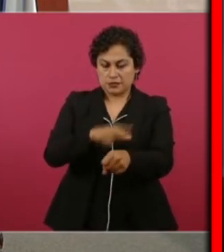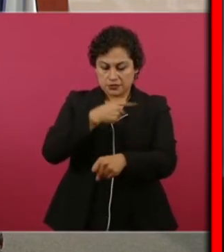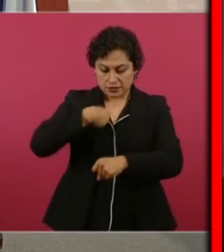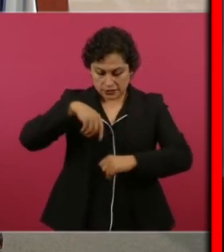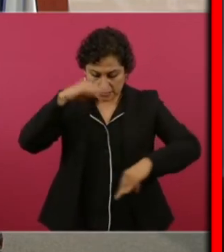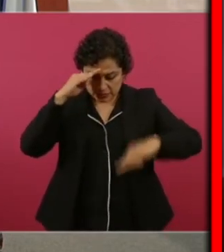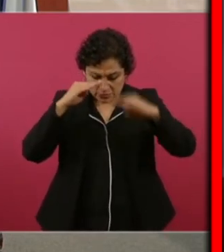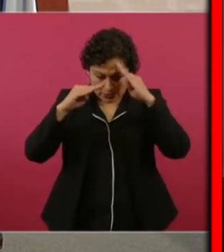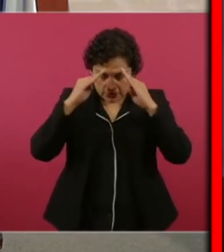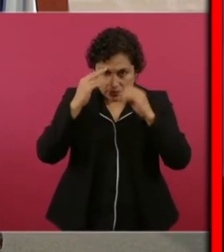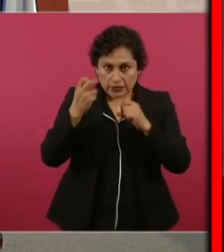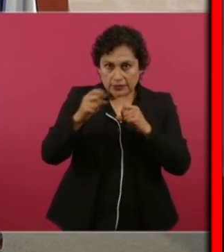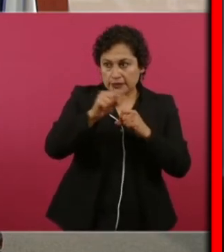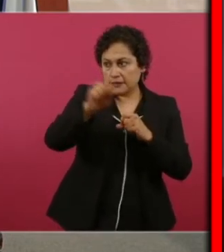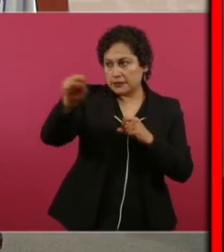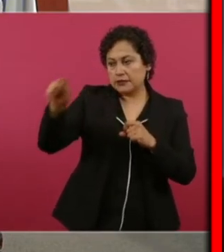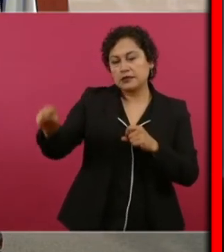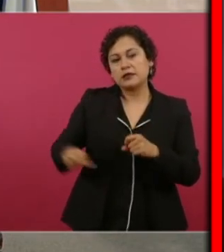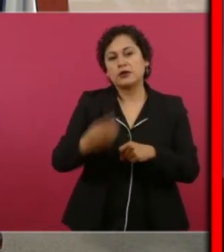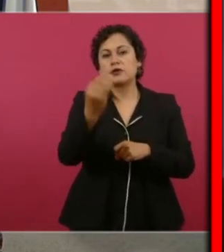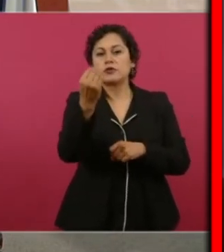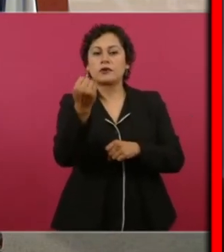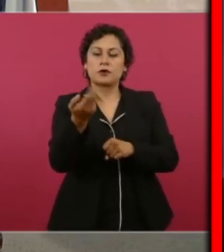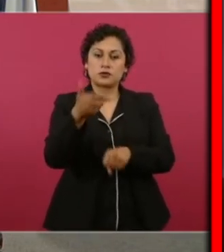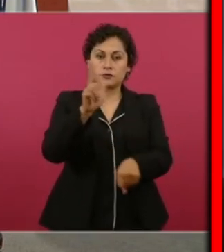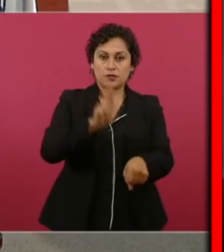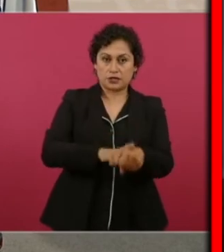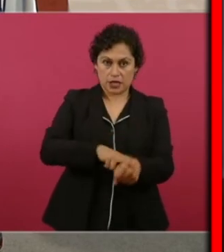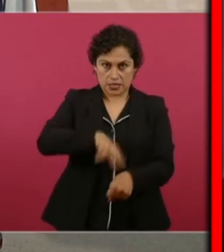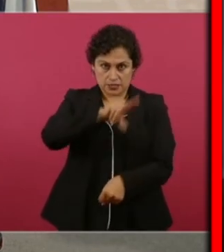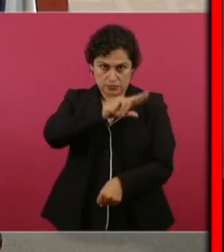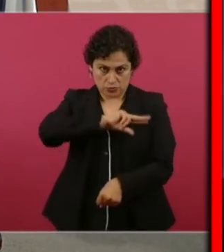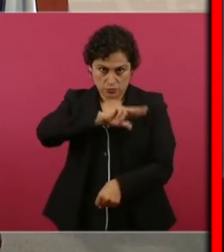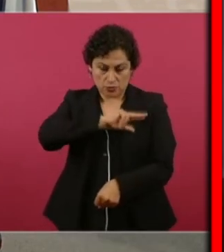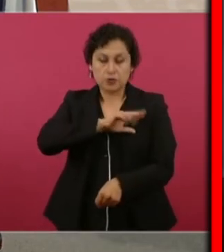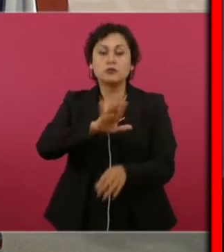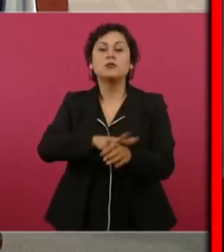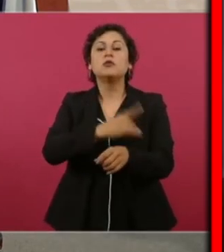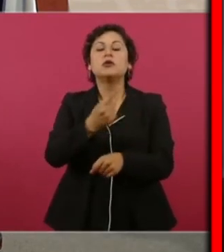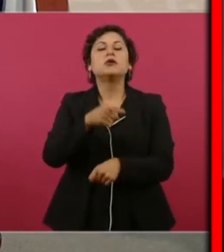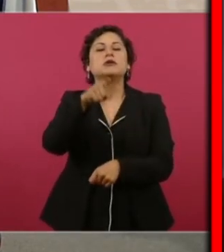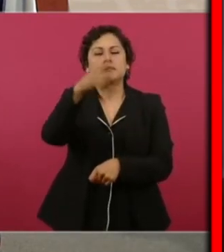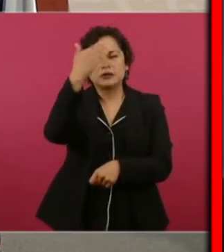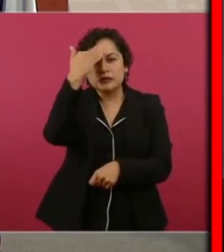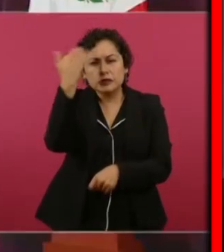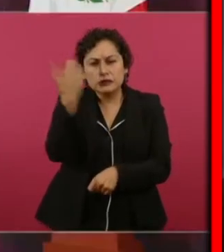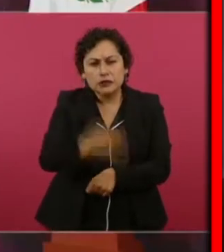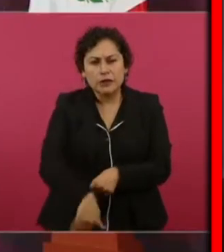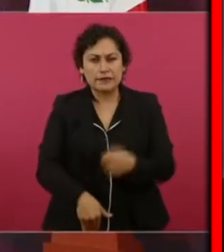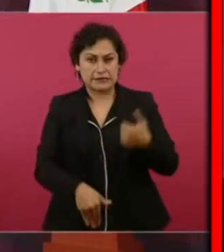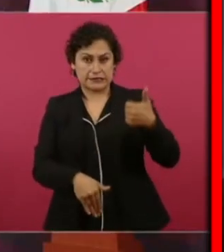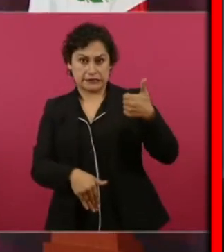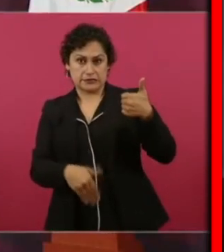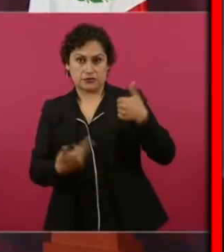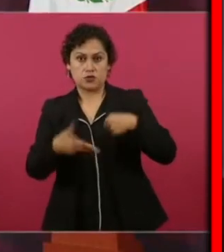públicos privados, saben que nada más seis hospitales que ni siquiera se utilizan